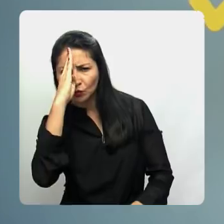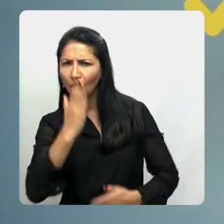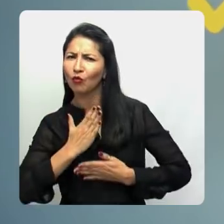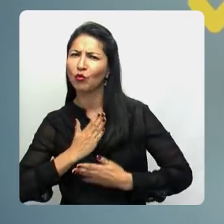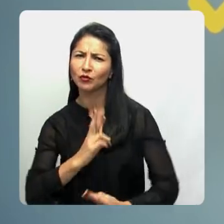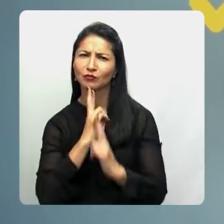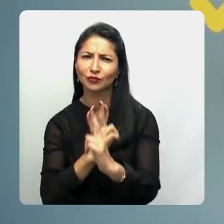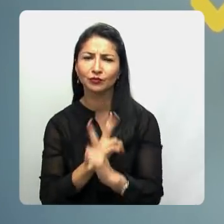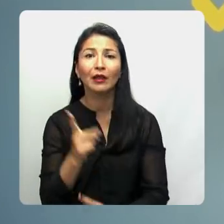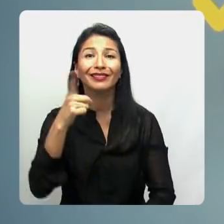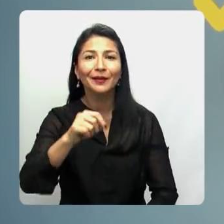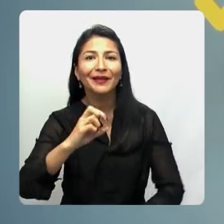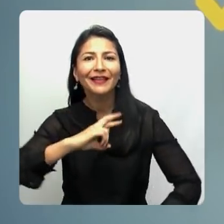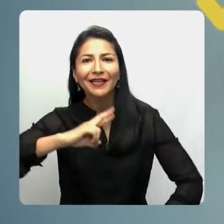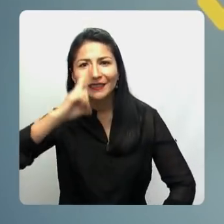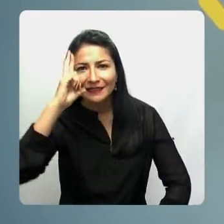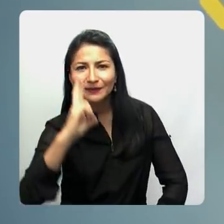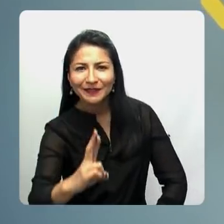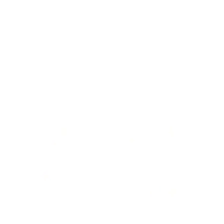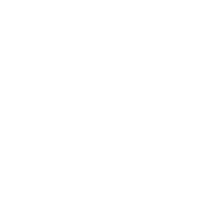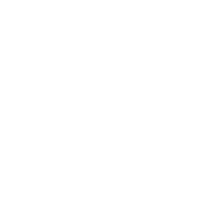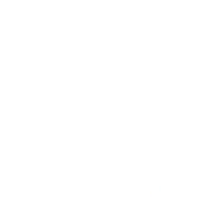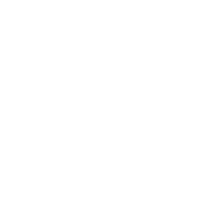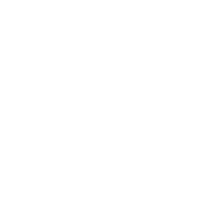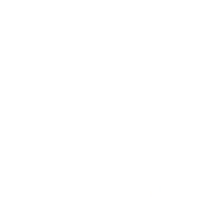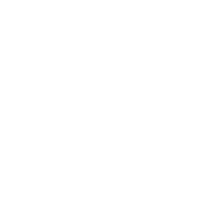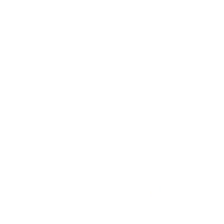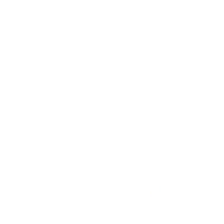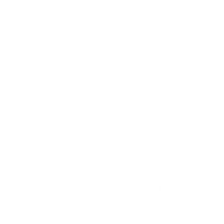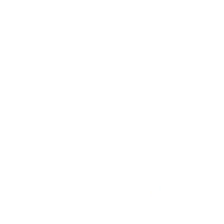sus dudas sobre ellos, los hacemos respetar cuando es necesario.